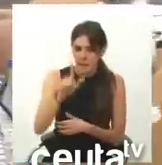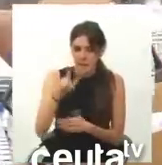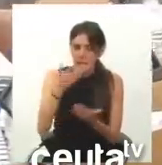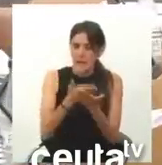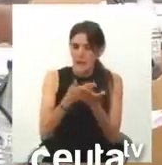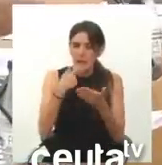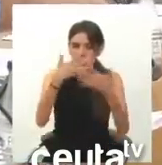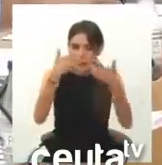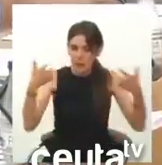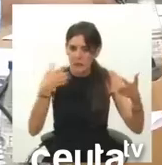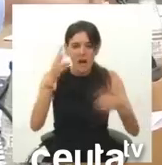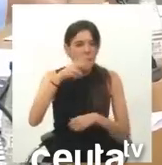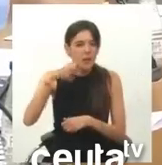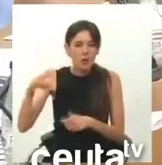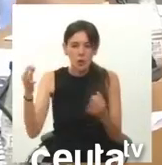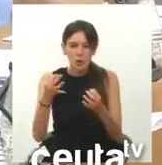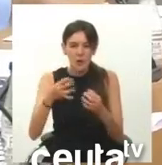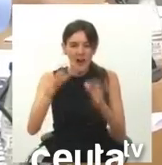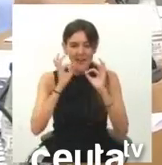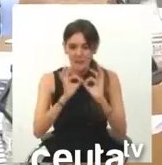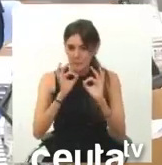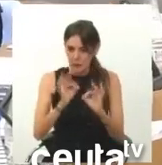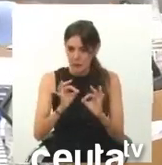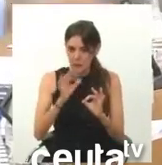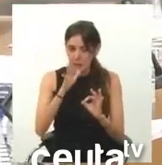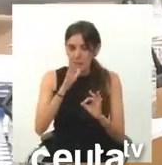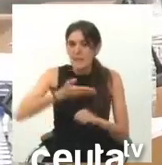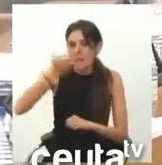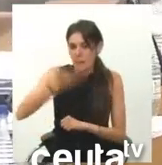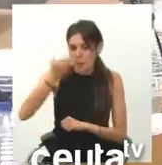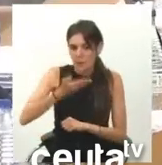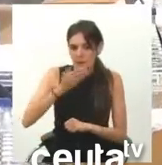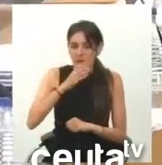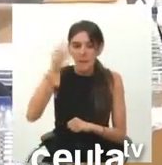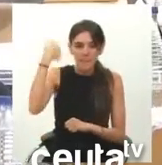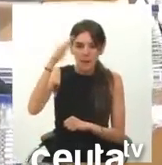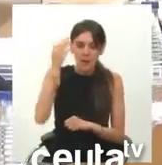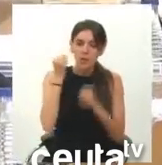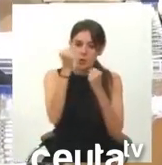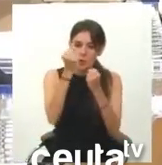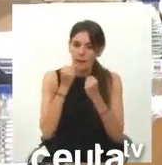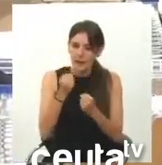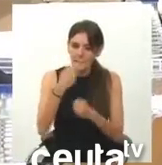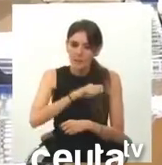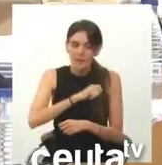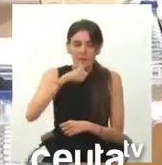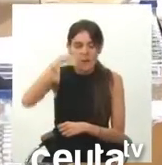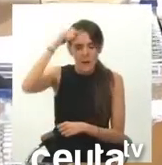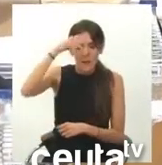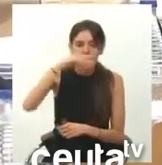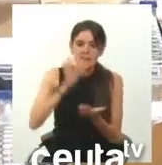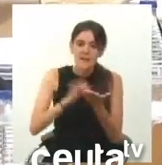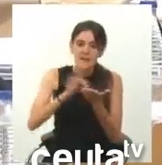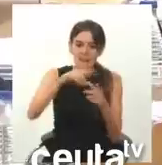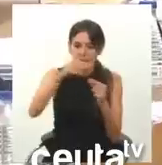literalmente, para el reconocimiento explícito y sin reservas por parte de Marruecos de la soberanía española de Ceuta, Melilla, Chafarinas